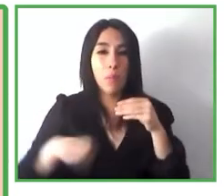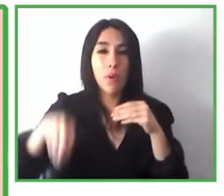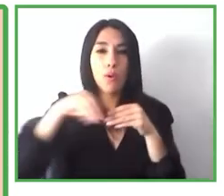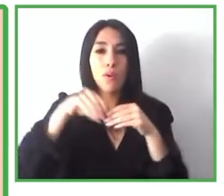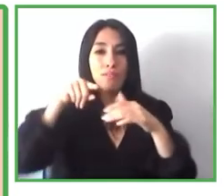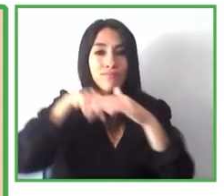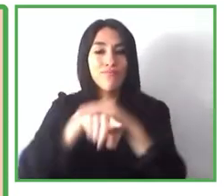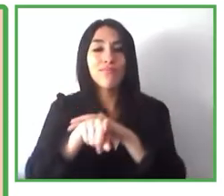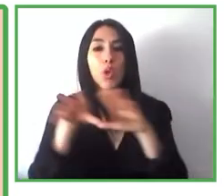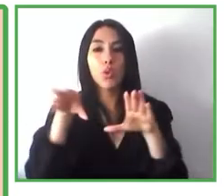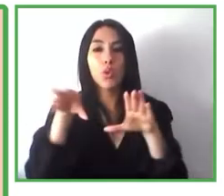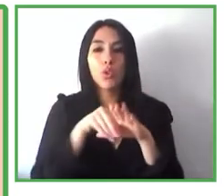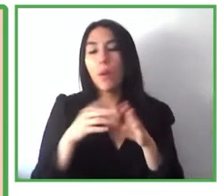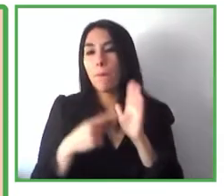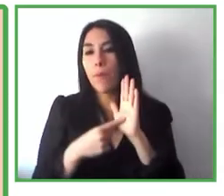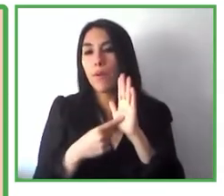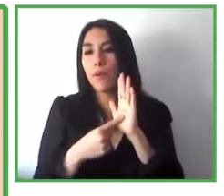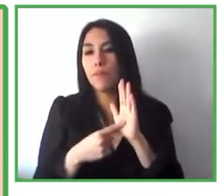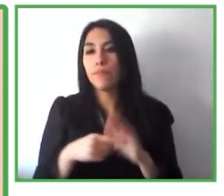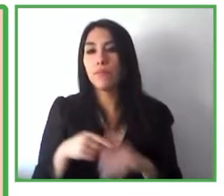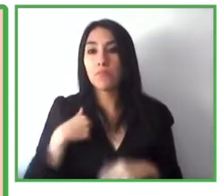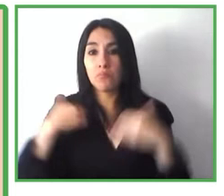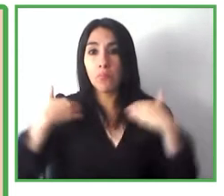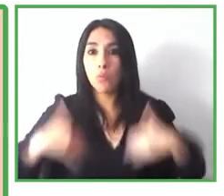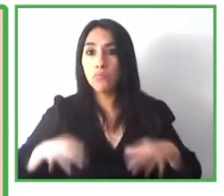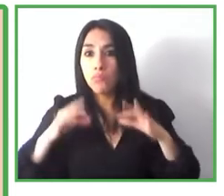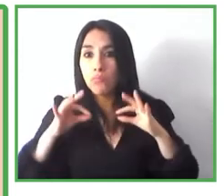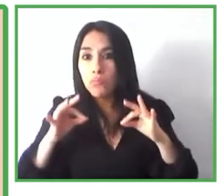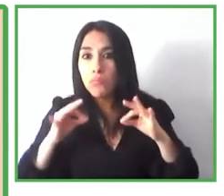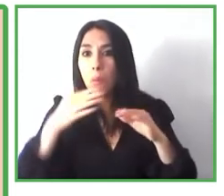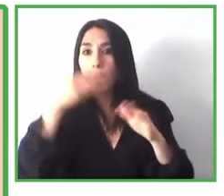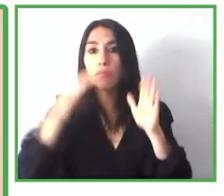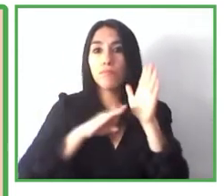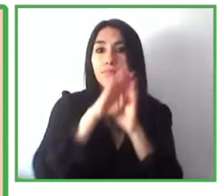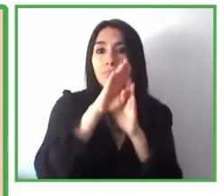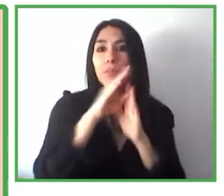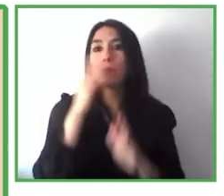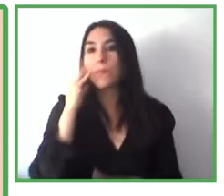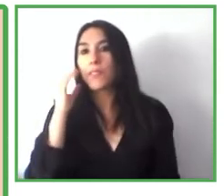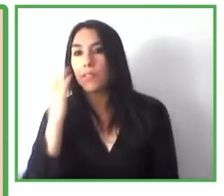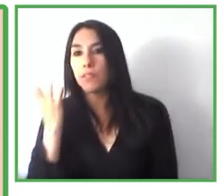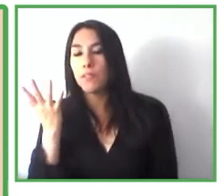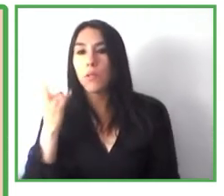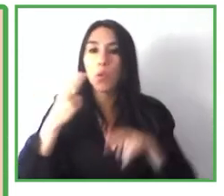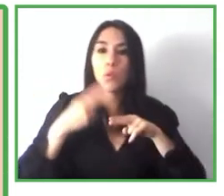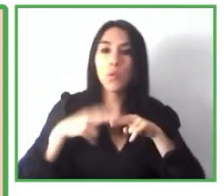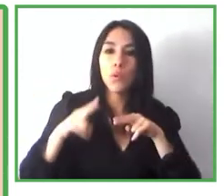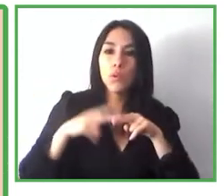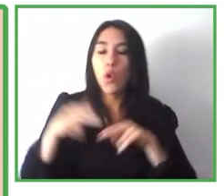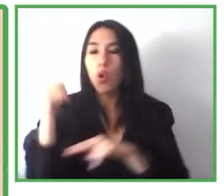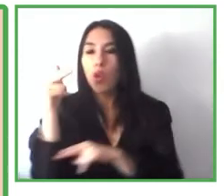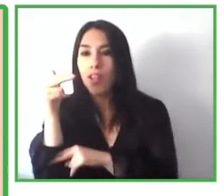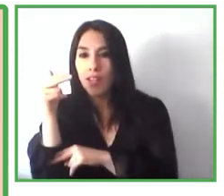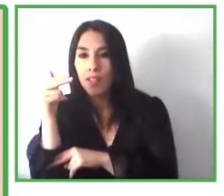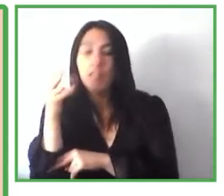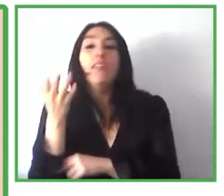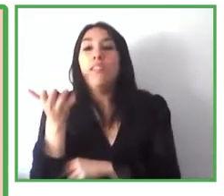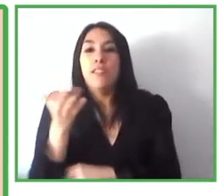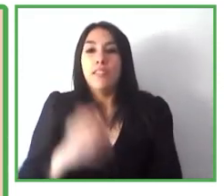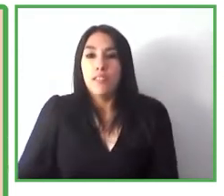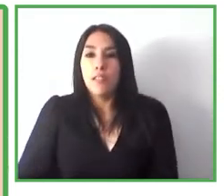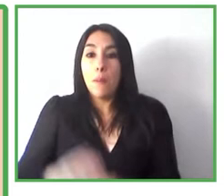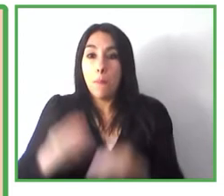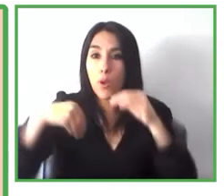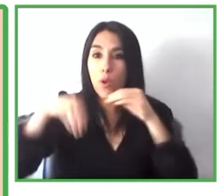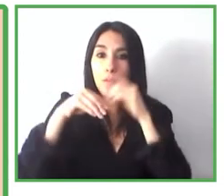experiencia del usuario en el hotel pero sin incurrir en una estancia demasiado tecnificada y promoviendo al mismo tiempo una accesibilidad vamos a